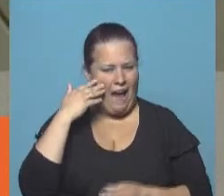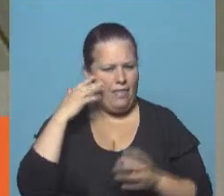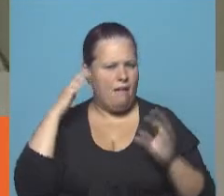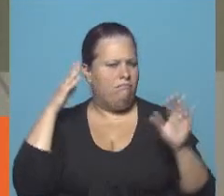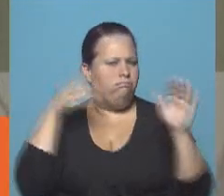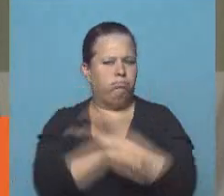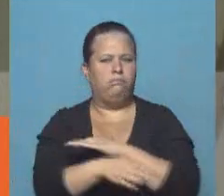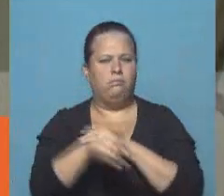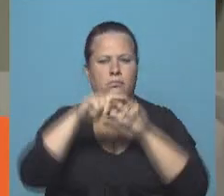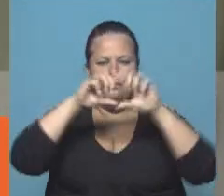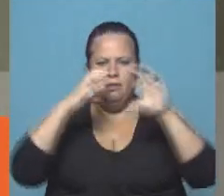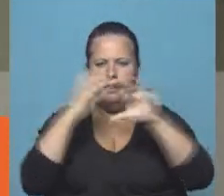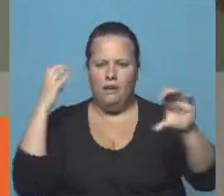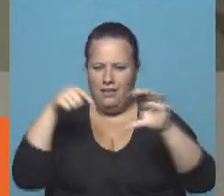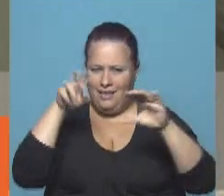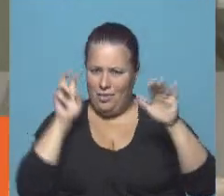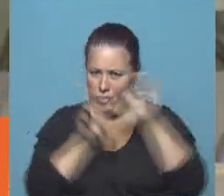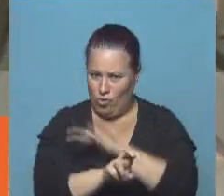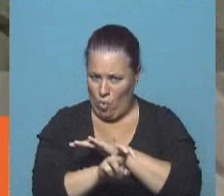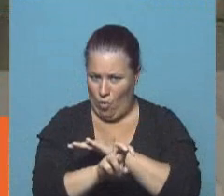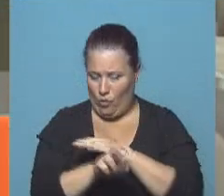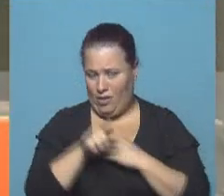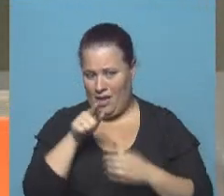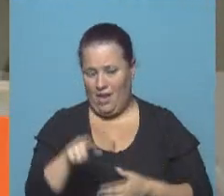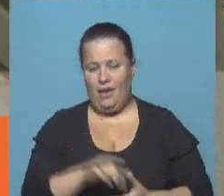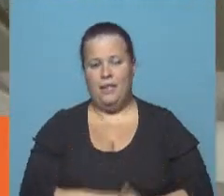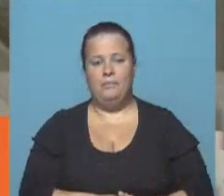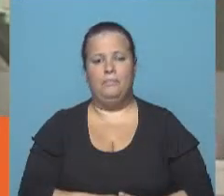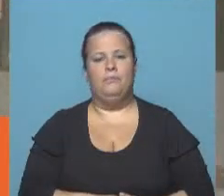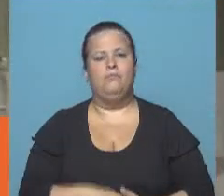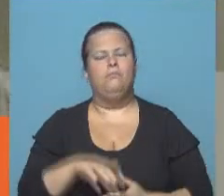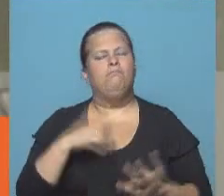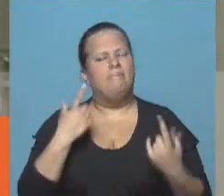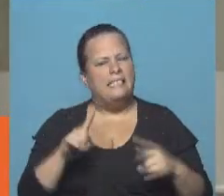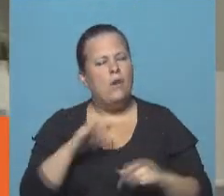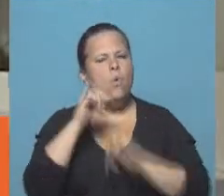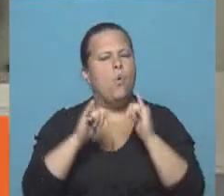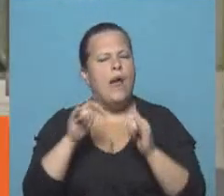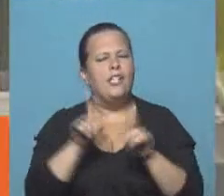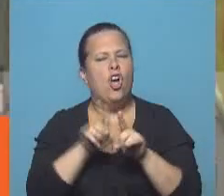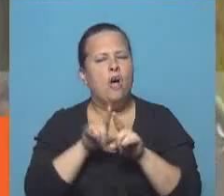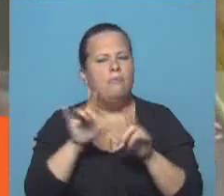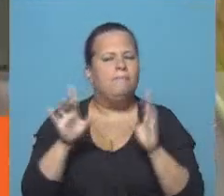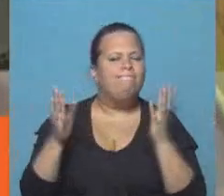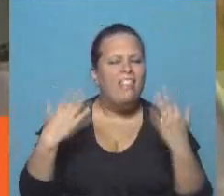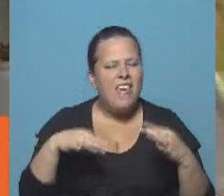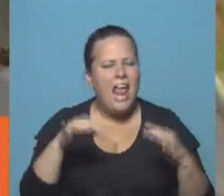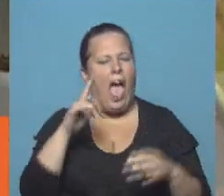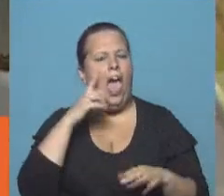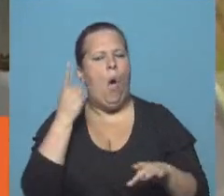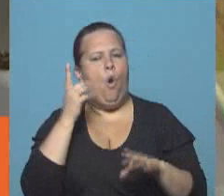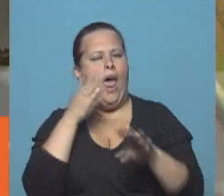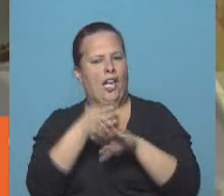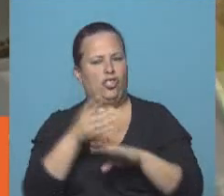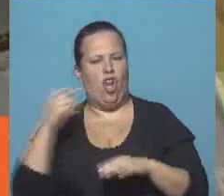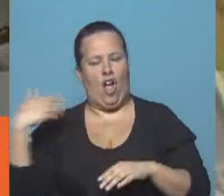el vagón de una de las formaciones en un movimiento que describen como de pinzas. Uno ingresó por el